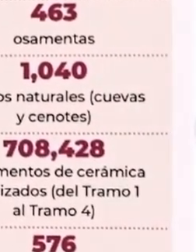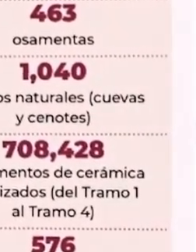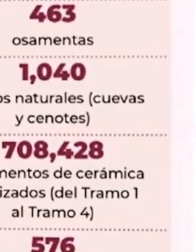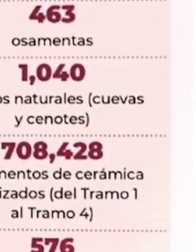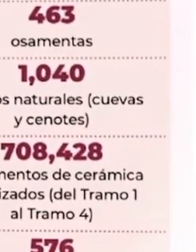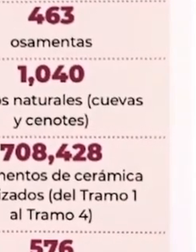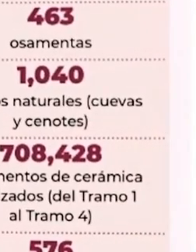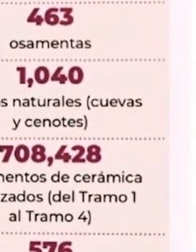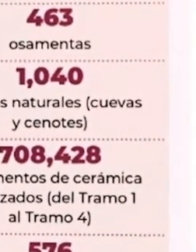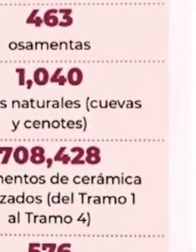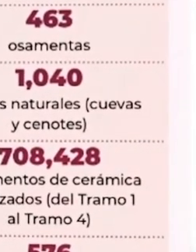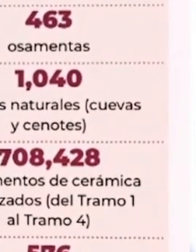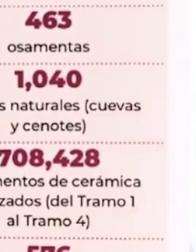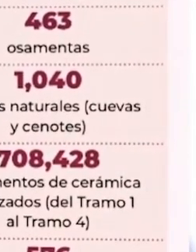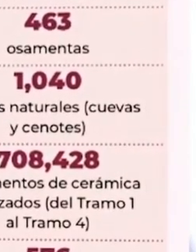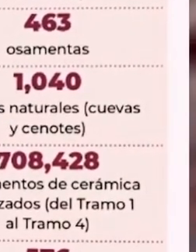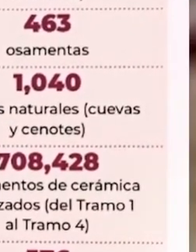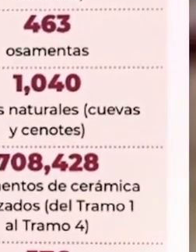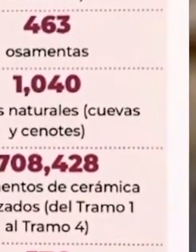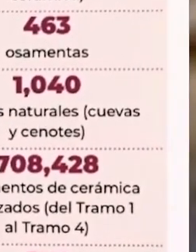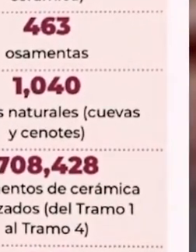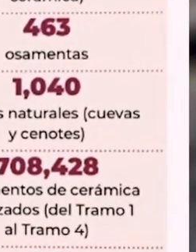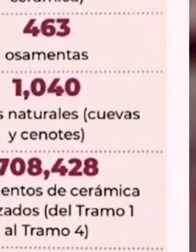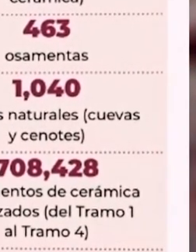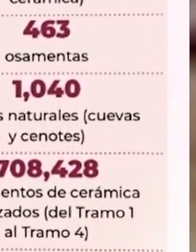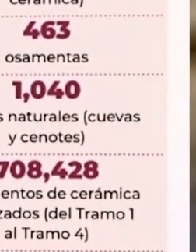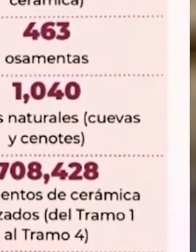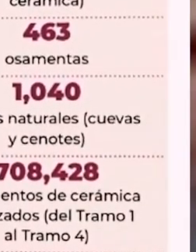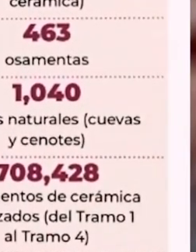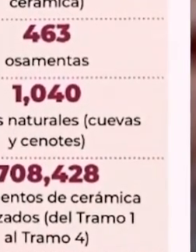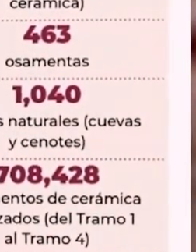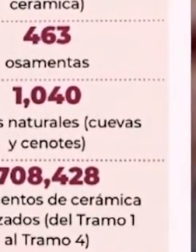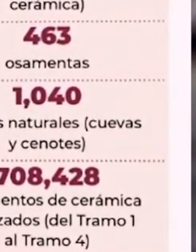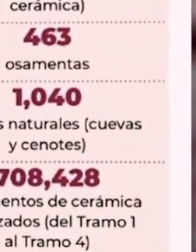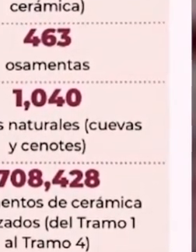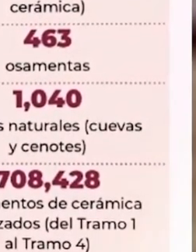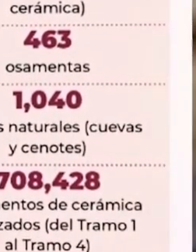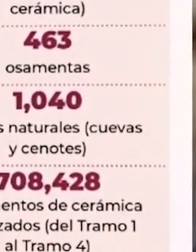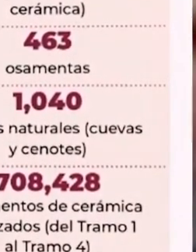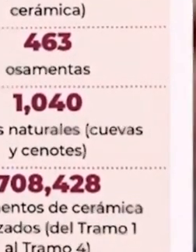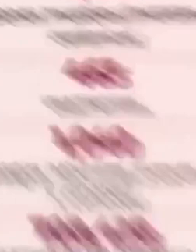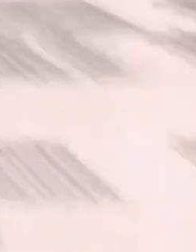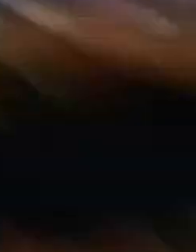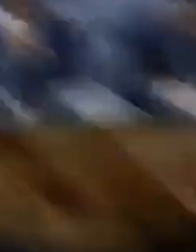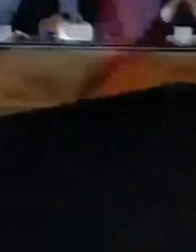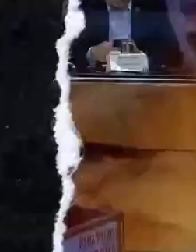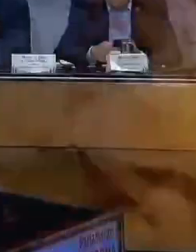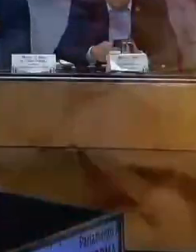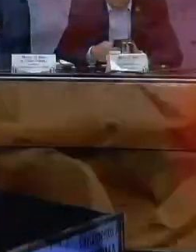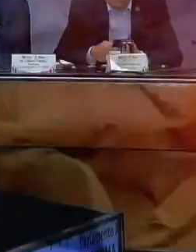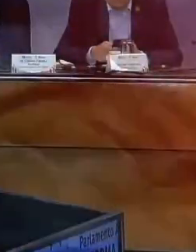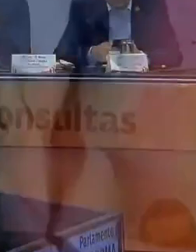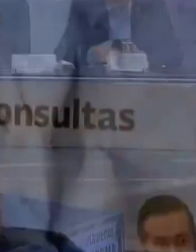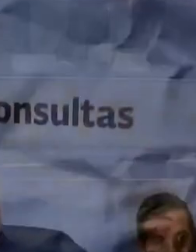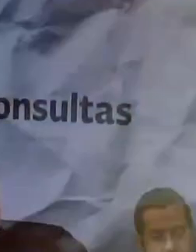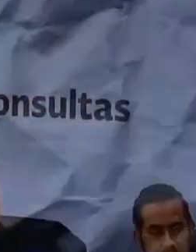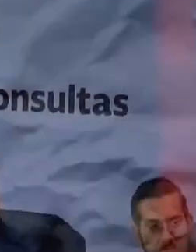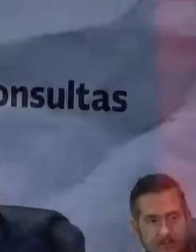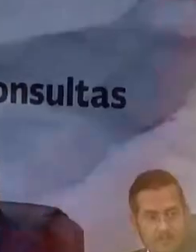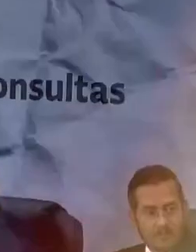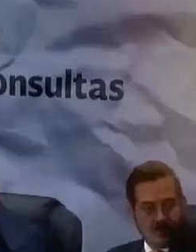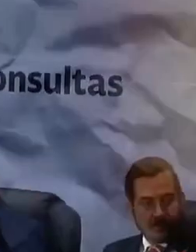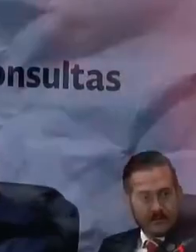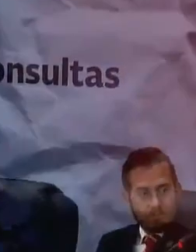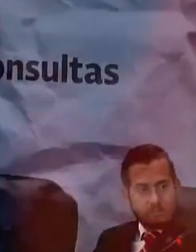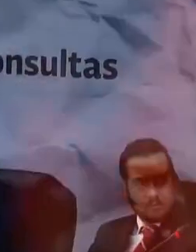arqueológicas han sido rescatados durante las obras que comprenden la ruta del Tren Maya. 4. Durante